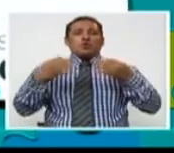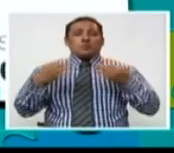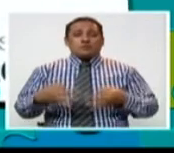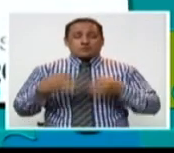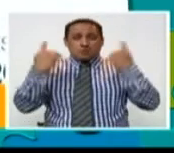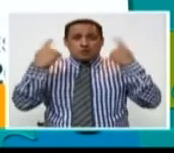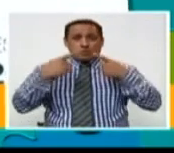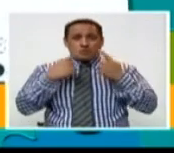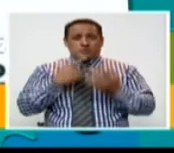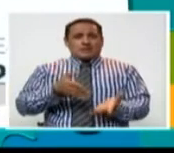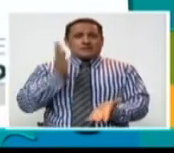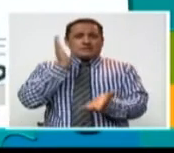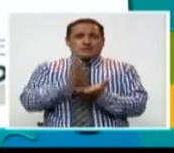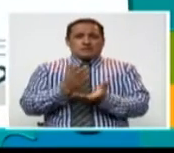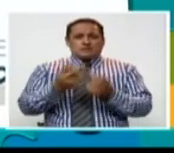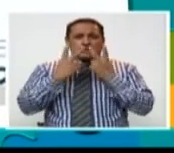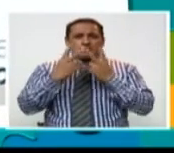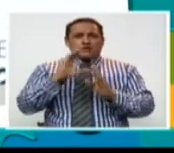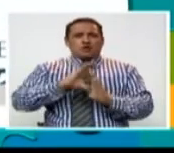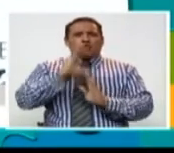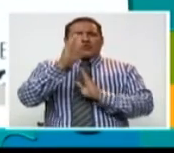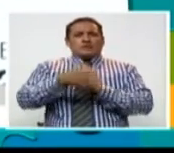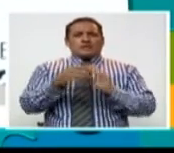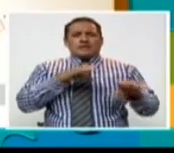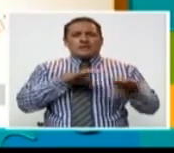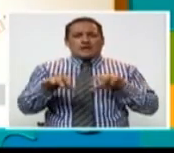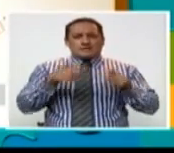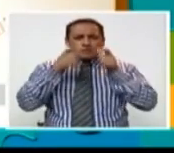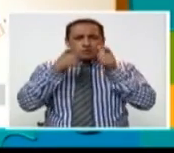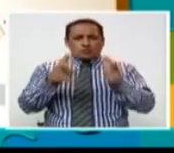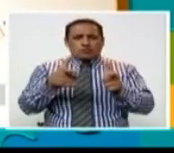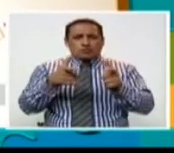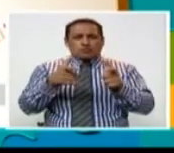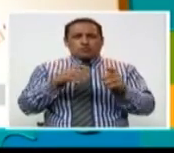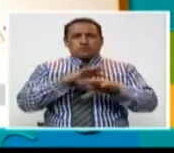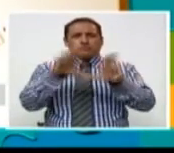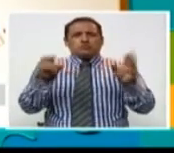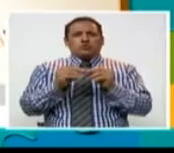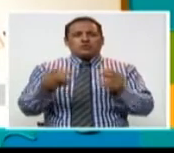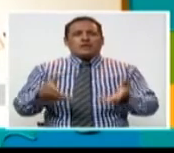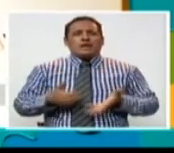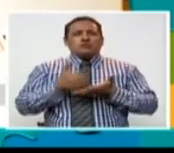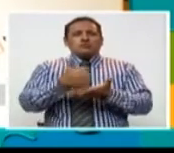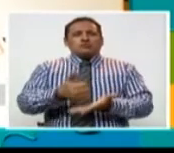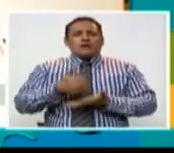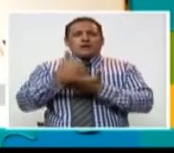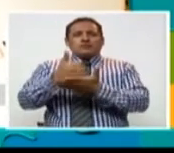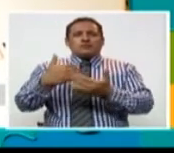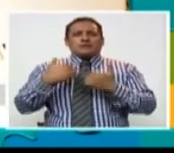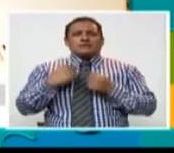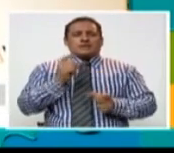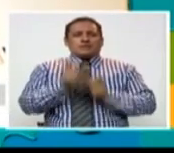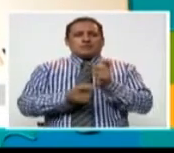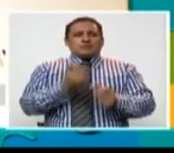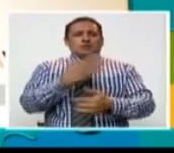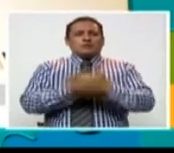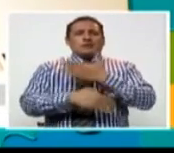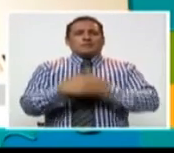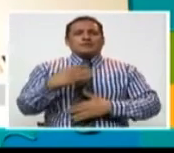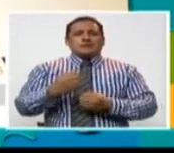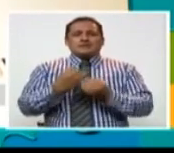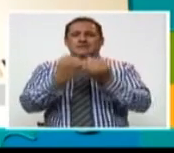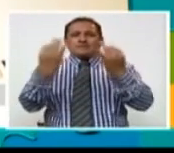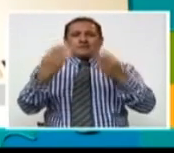Cumpliendo de su potestad sancionadora, el CONADIS realizó la supervisión y verificación de las facilidades que han tenido las personas con